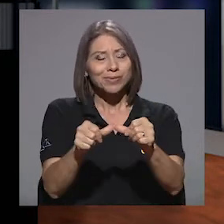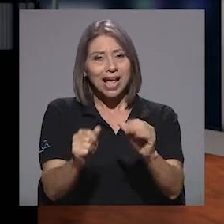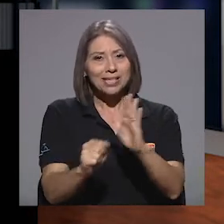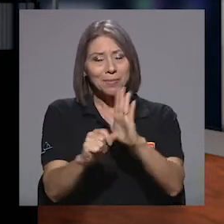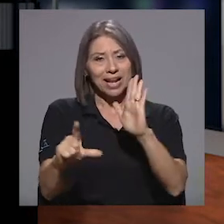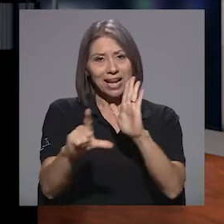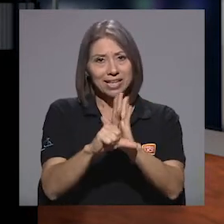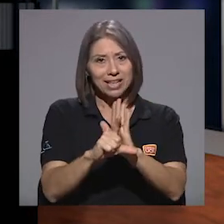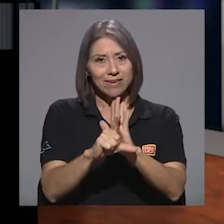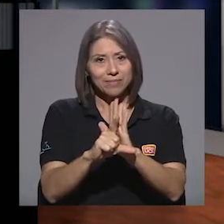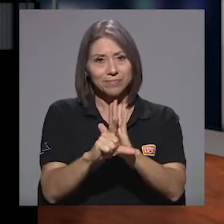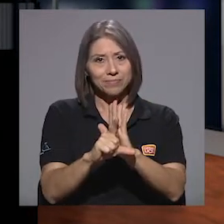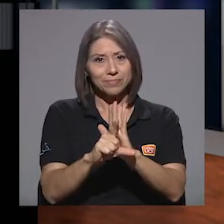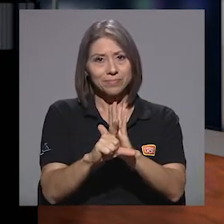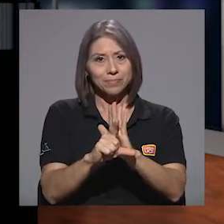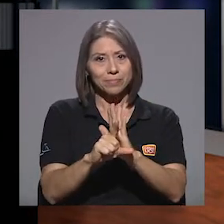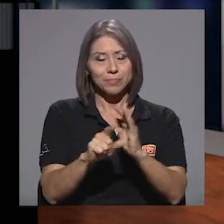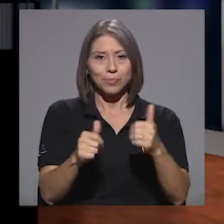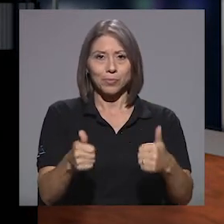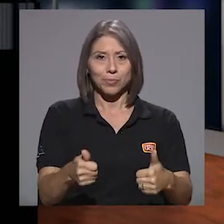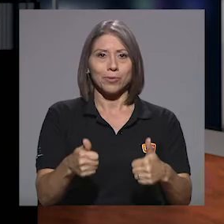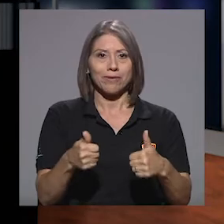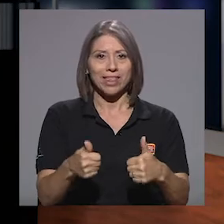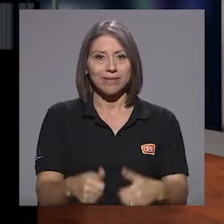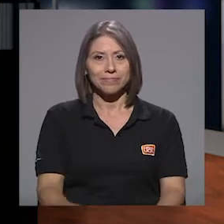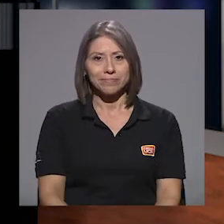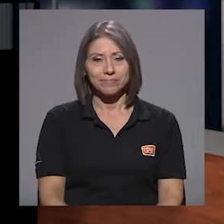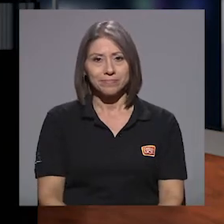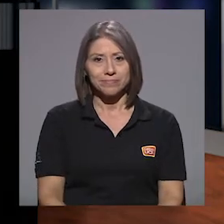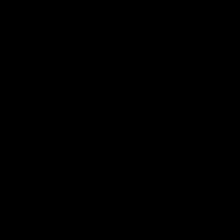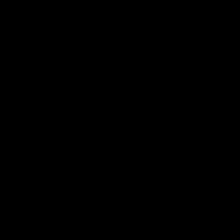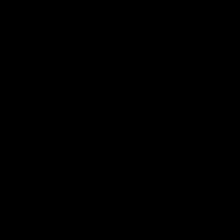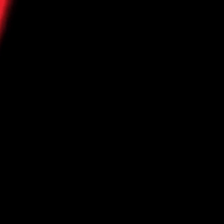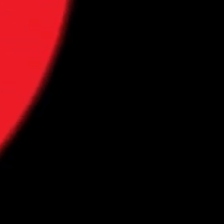Asamblea Legislativa. Pura Vida.